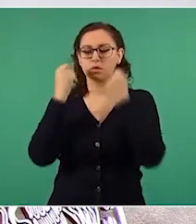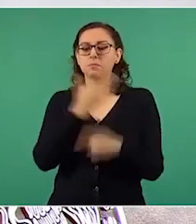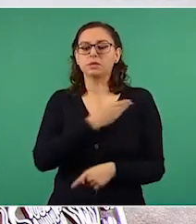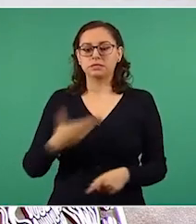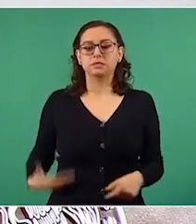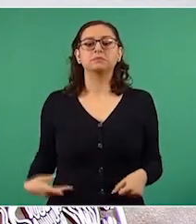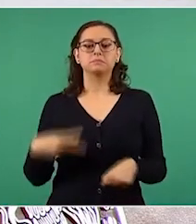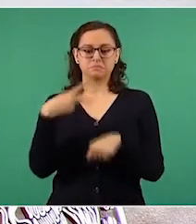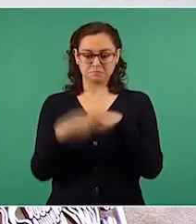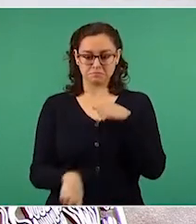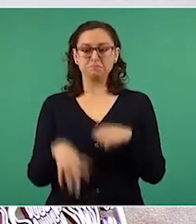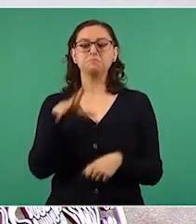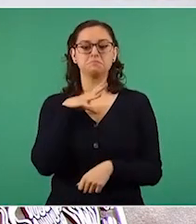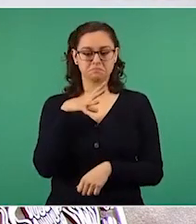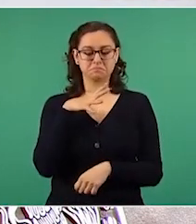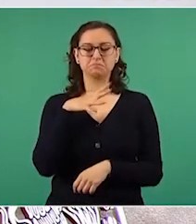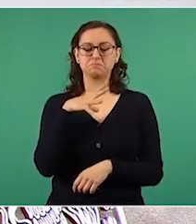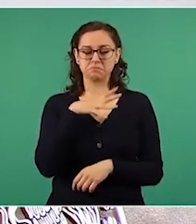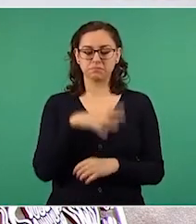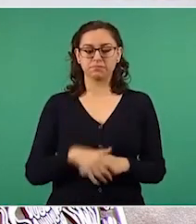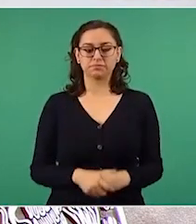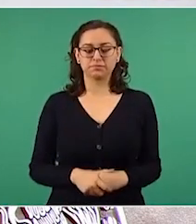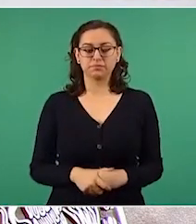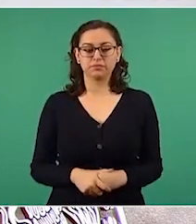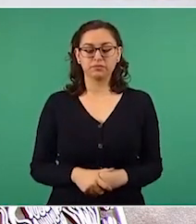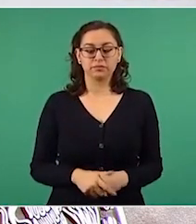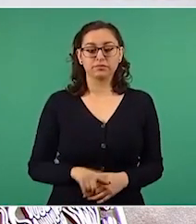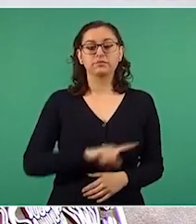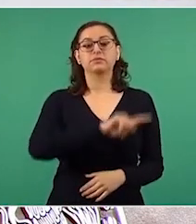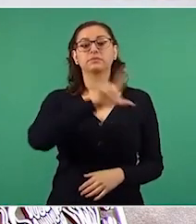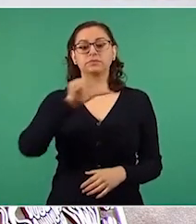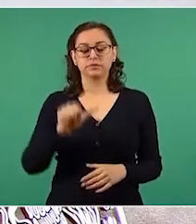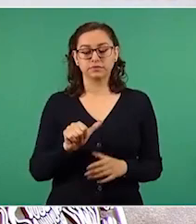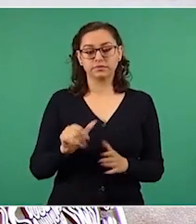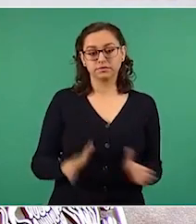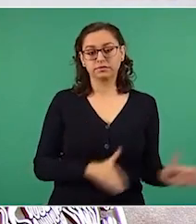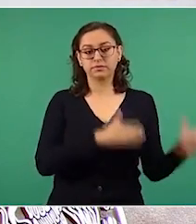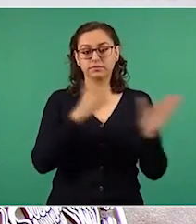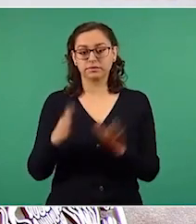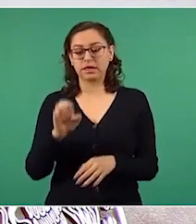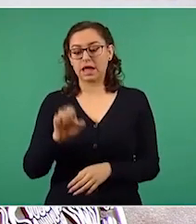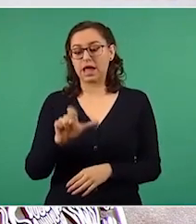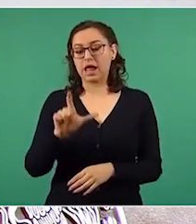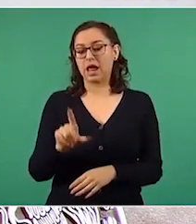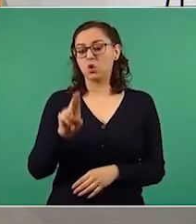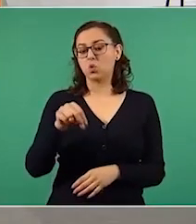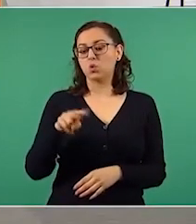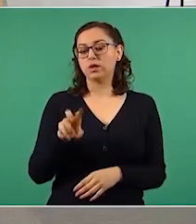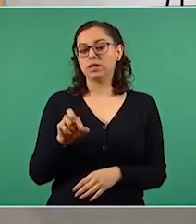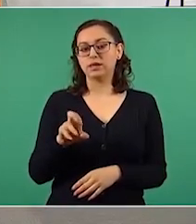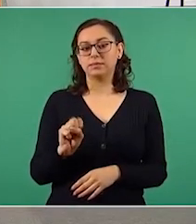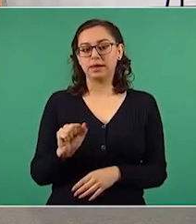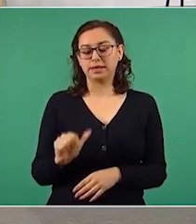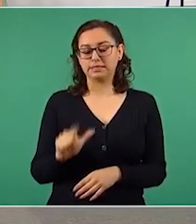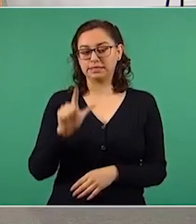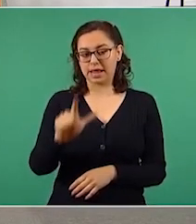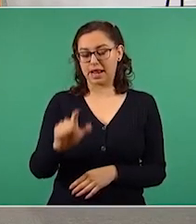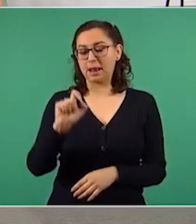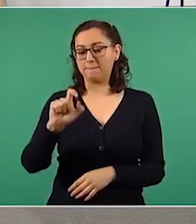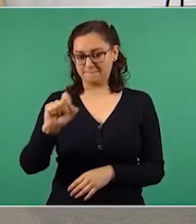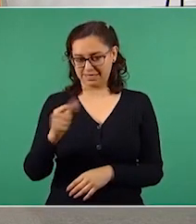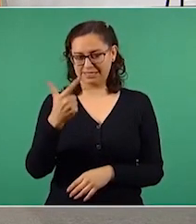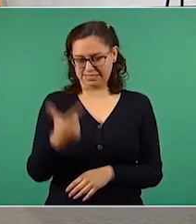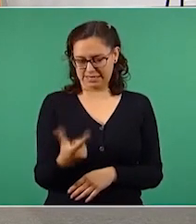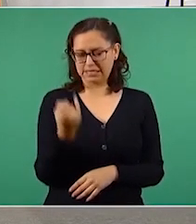Bueno, después de esto, el columnista del Universal, Salvador García Soto, publica el 27 de junio, un día